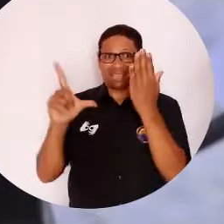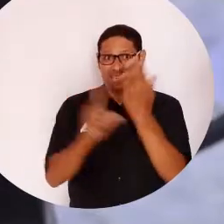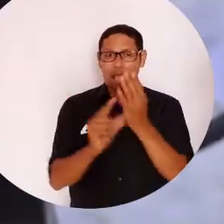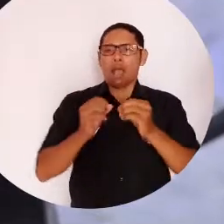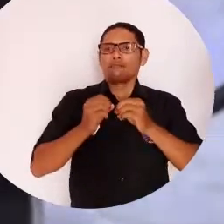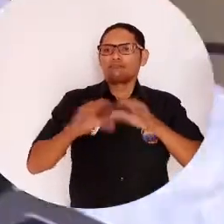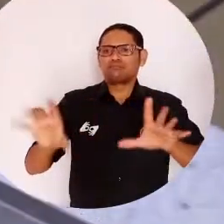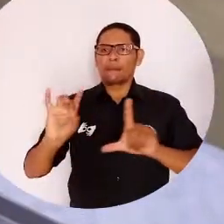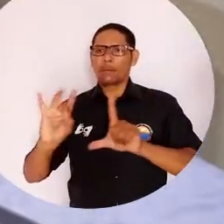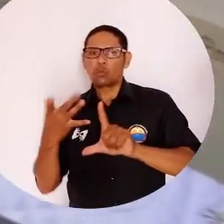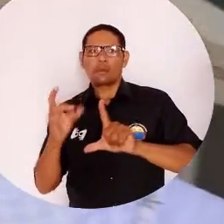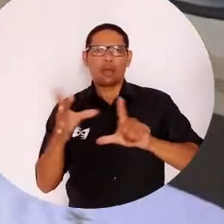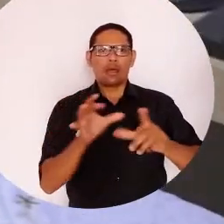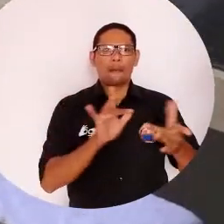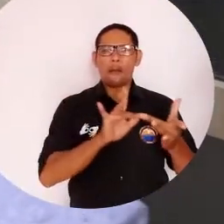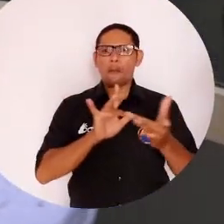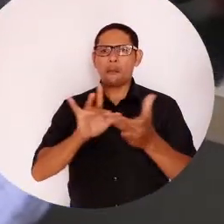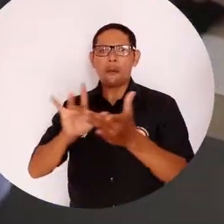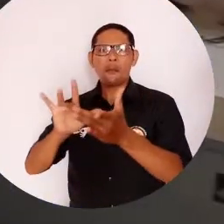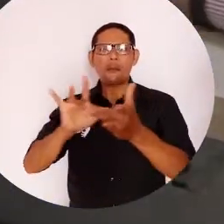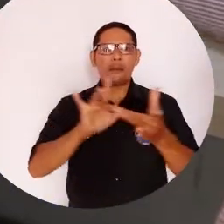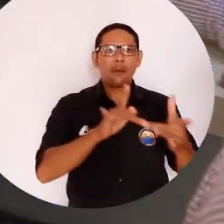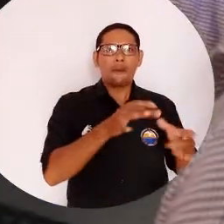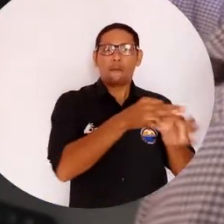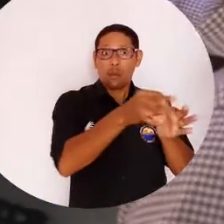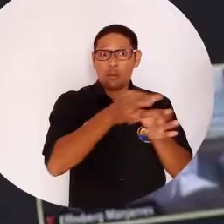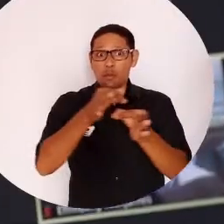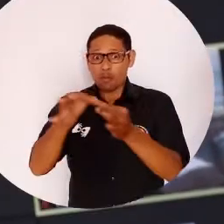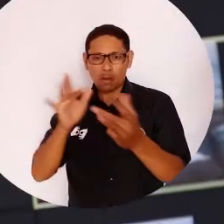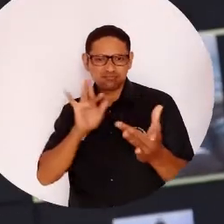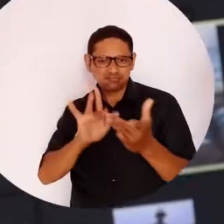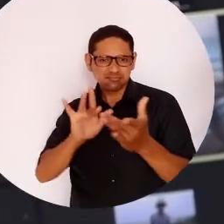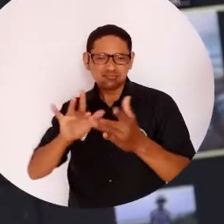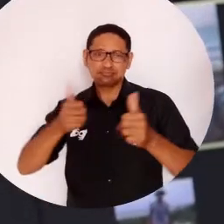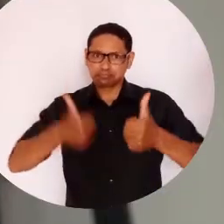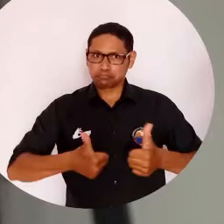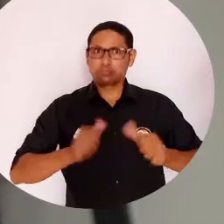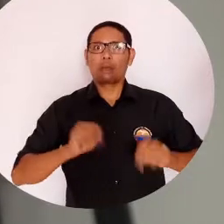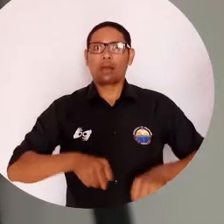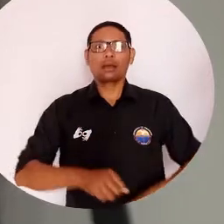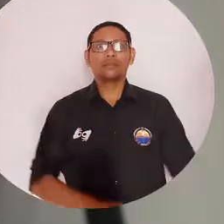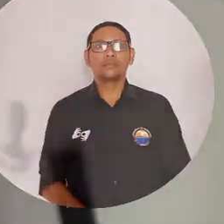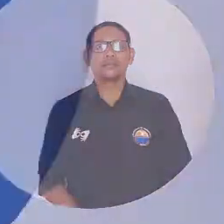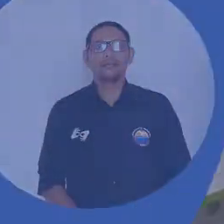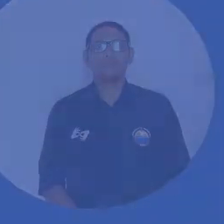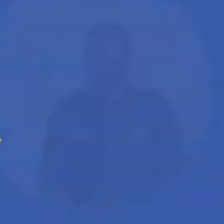digitalmente, gracias al trabajo articulado y cooperativo con las administraciones de los municipios.